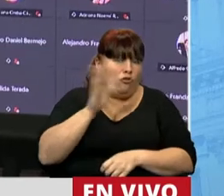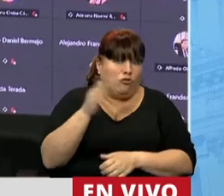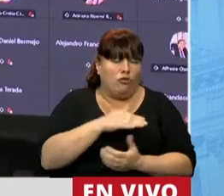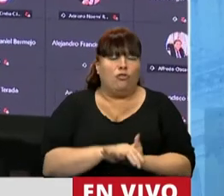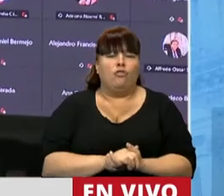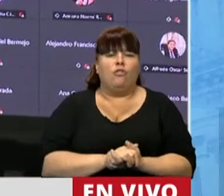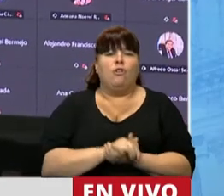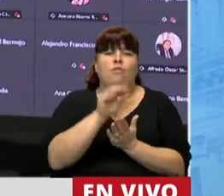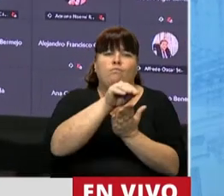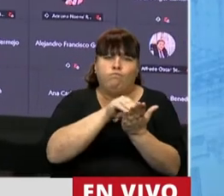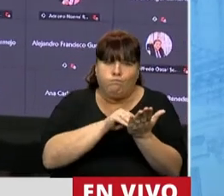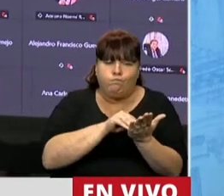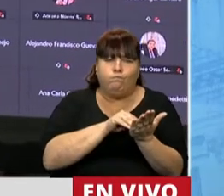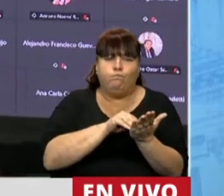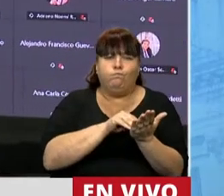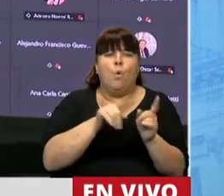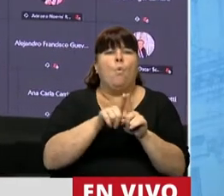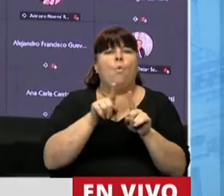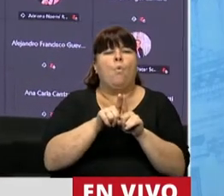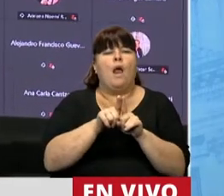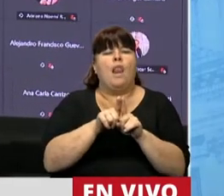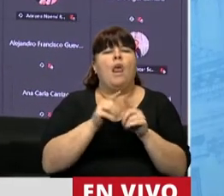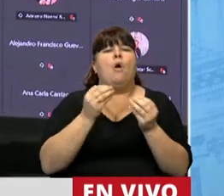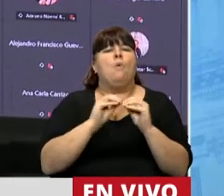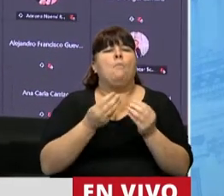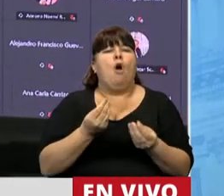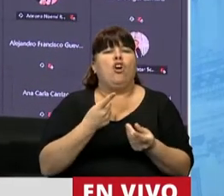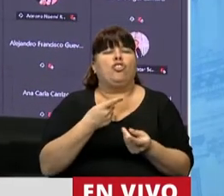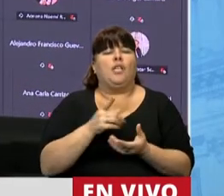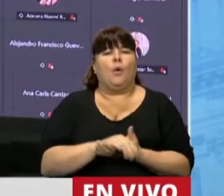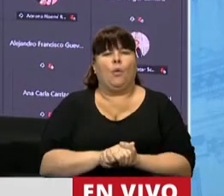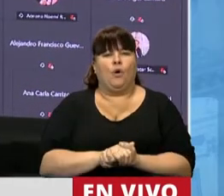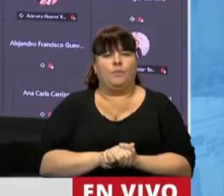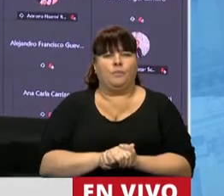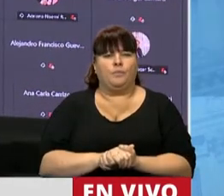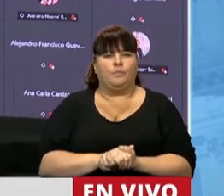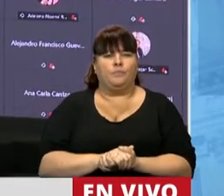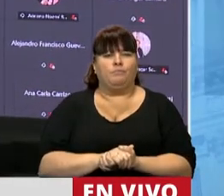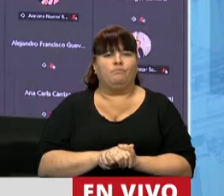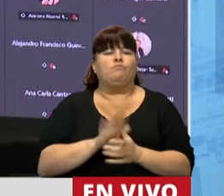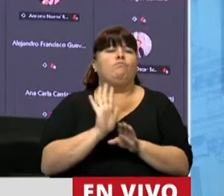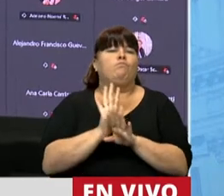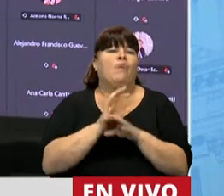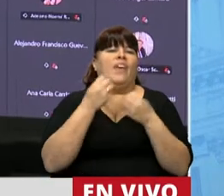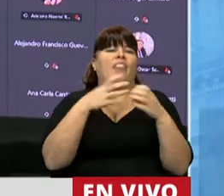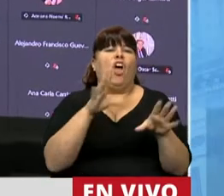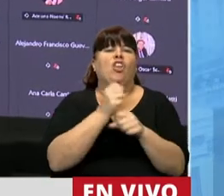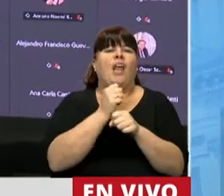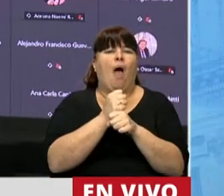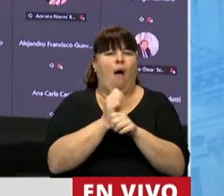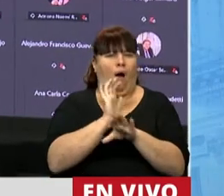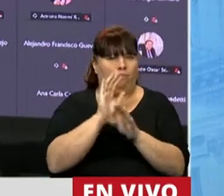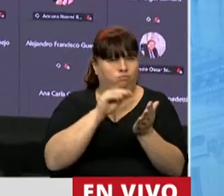figura como razón de su abandono del cargo